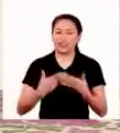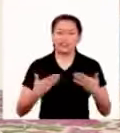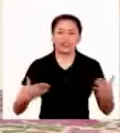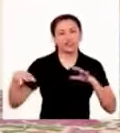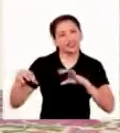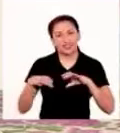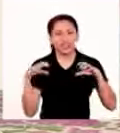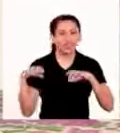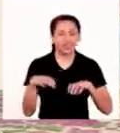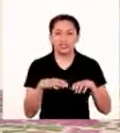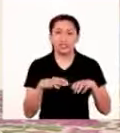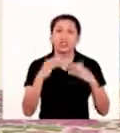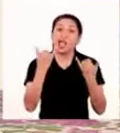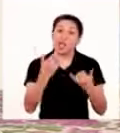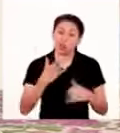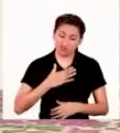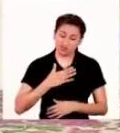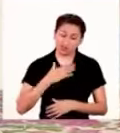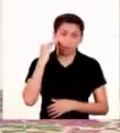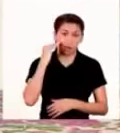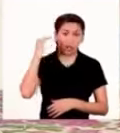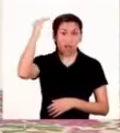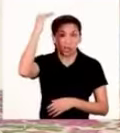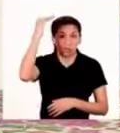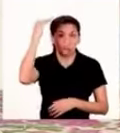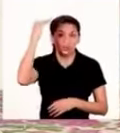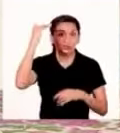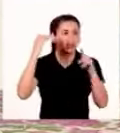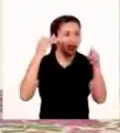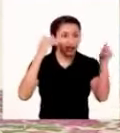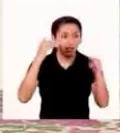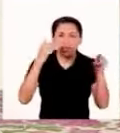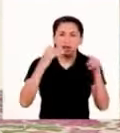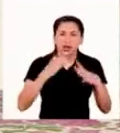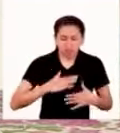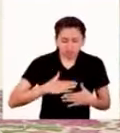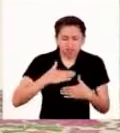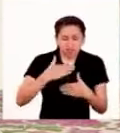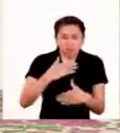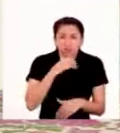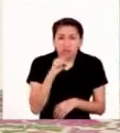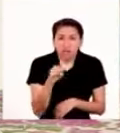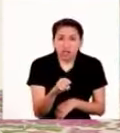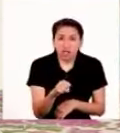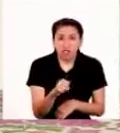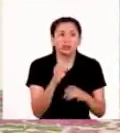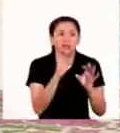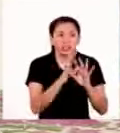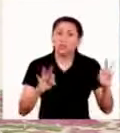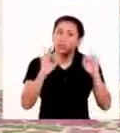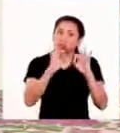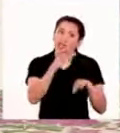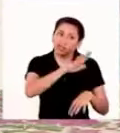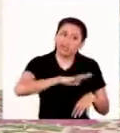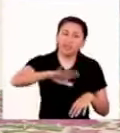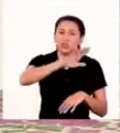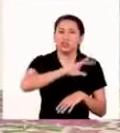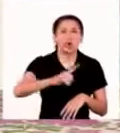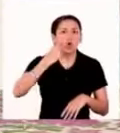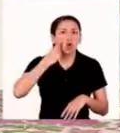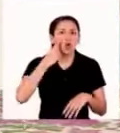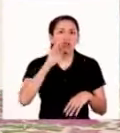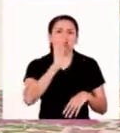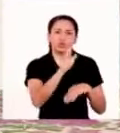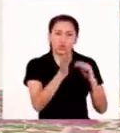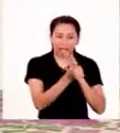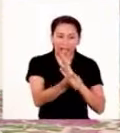Ahora que ya estoy más grande, entiendo que los adultos mayores como ellos deben reconocer cuáles son sus cualidades